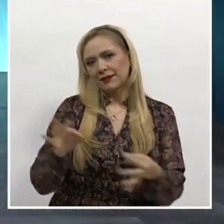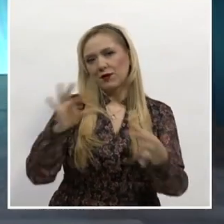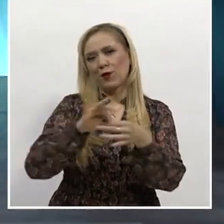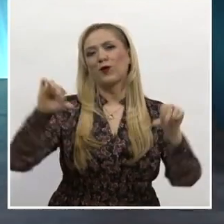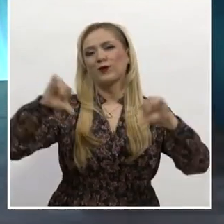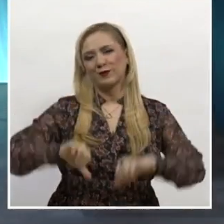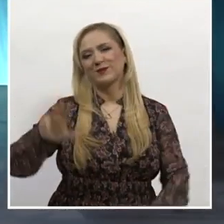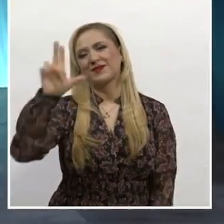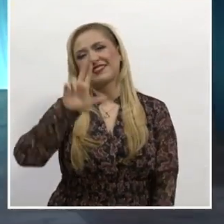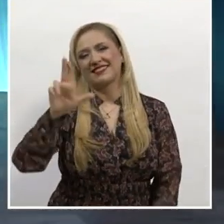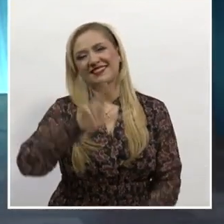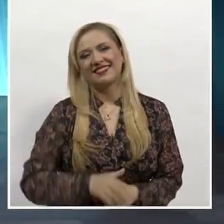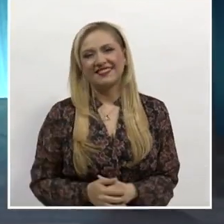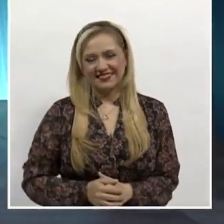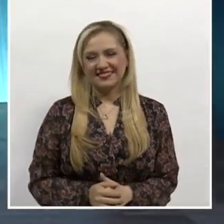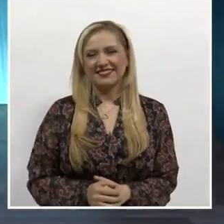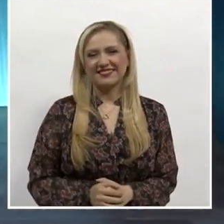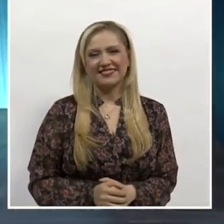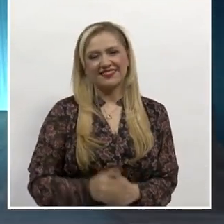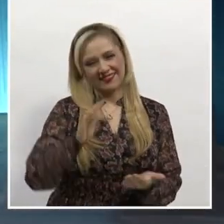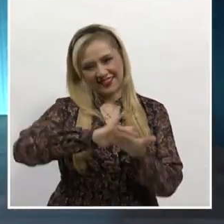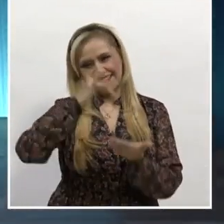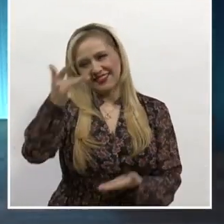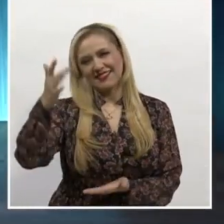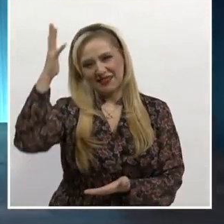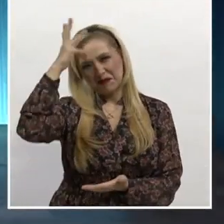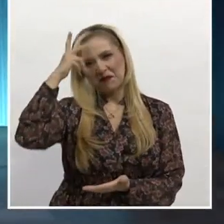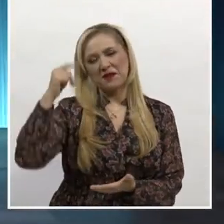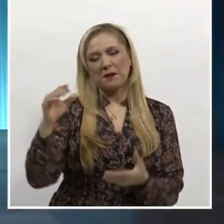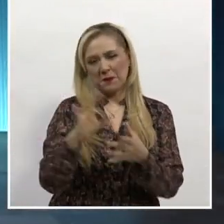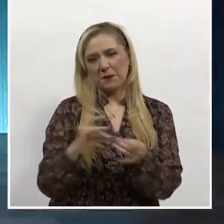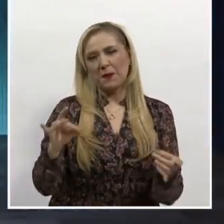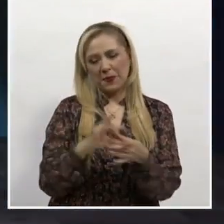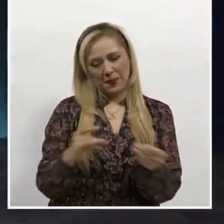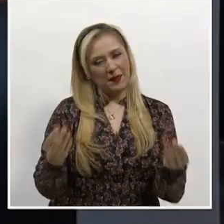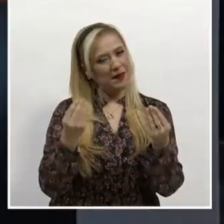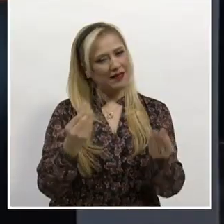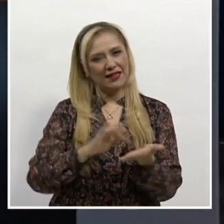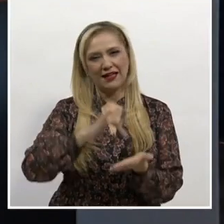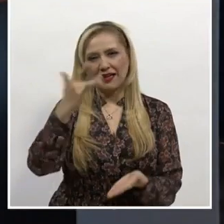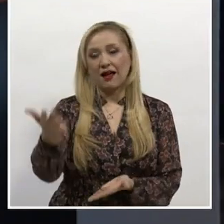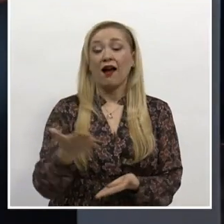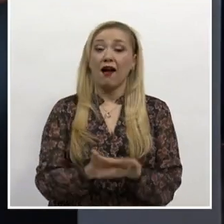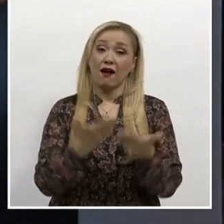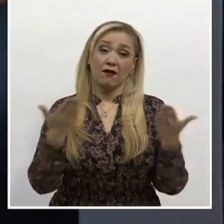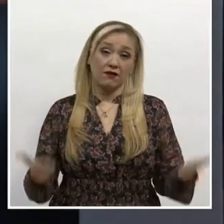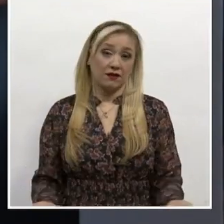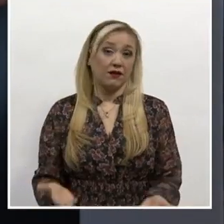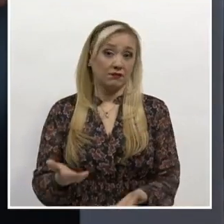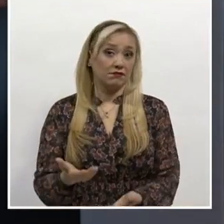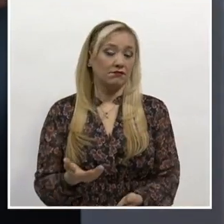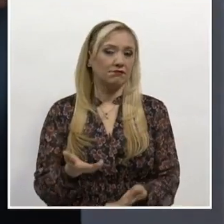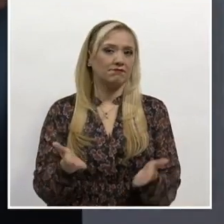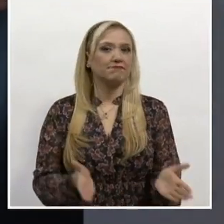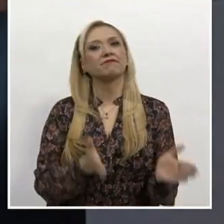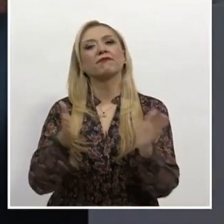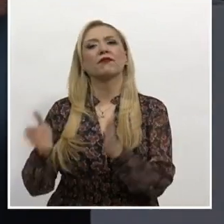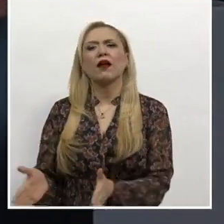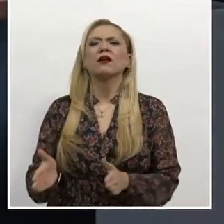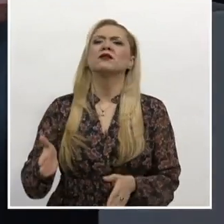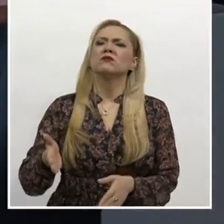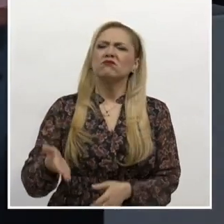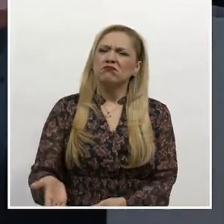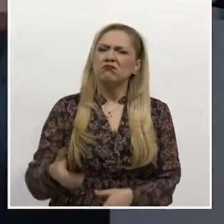de este martes. Te agradezco mucho tu reporte, Mario. Muchas gracias. Y bueno, en el marco del inicio de las actividades para